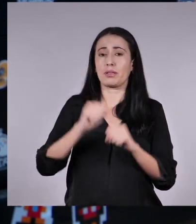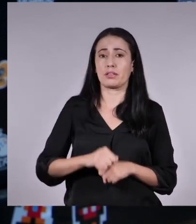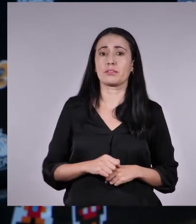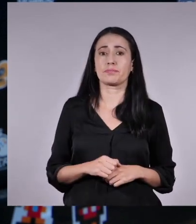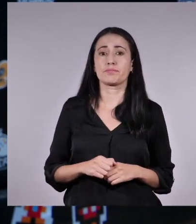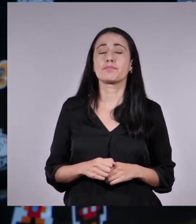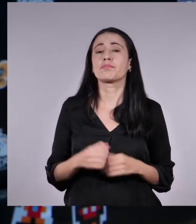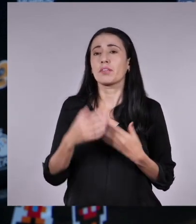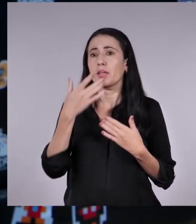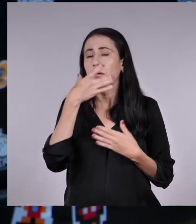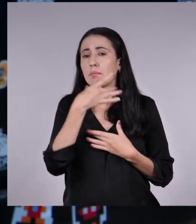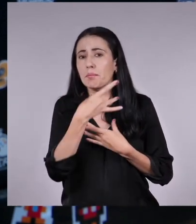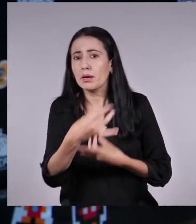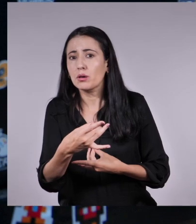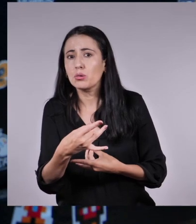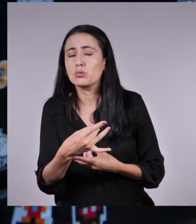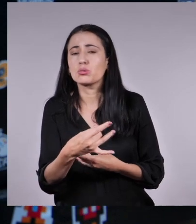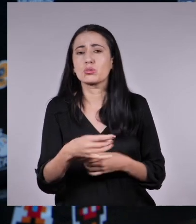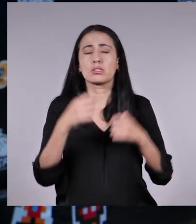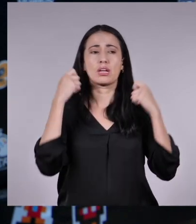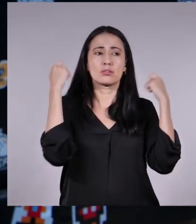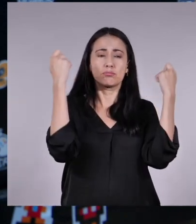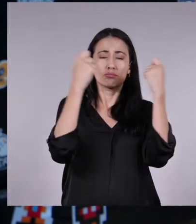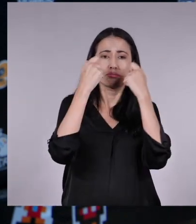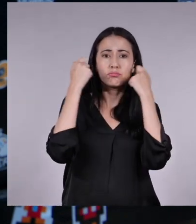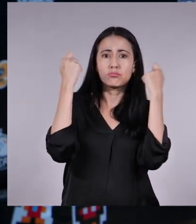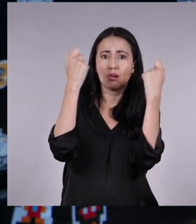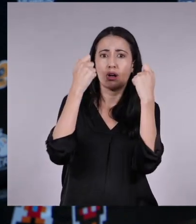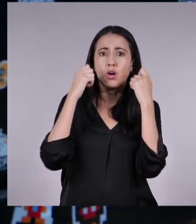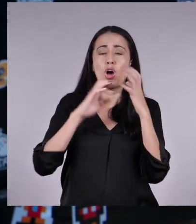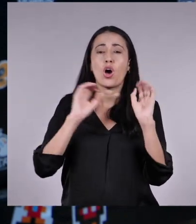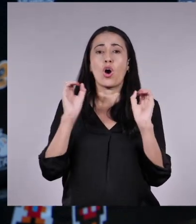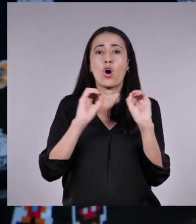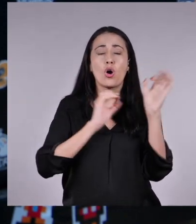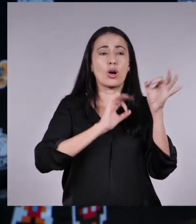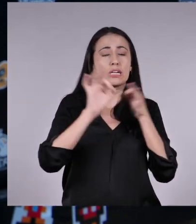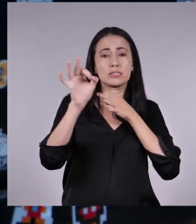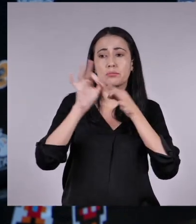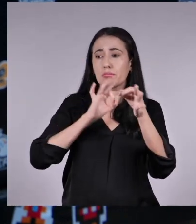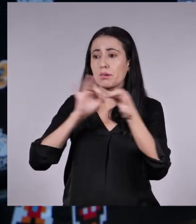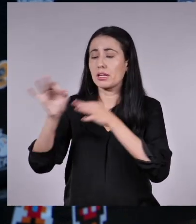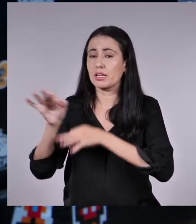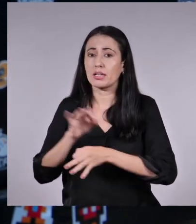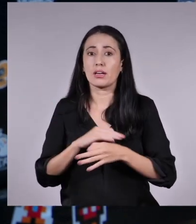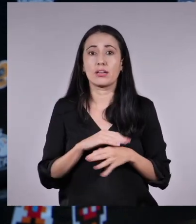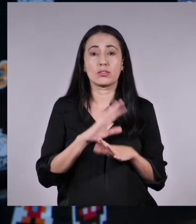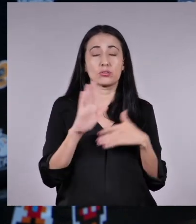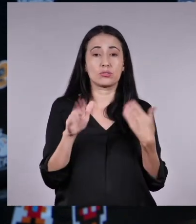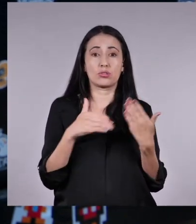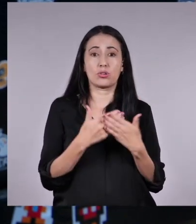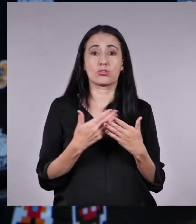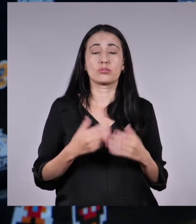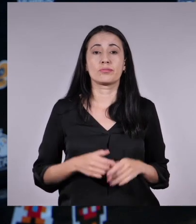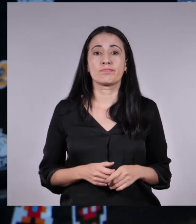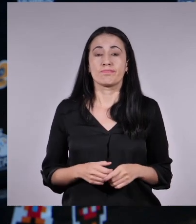esas causas sociales, usando el entretenimiento o explicando las cosas de forma sencilla para todos.